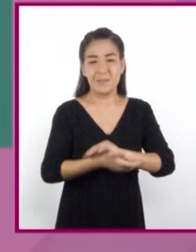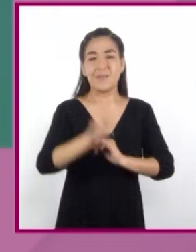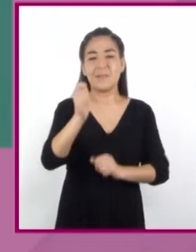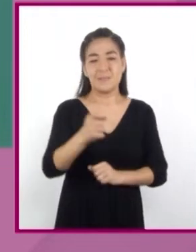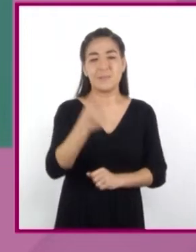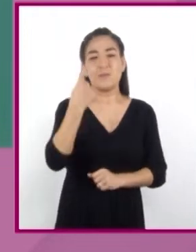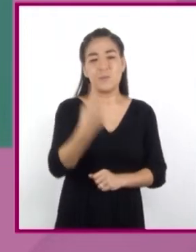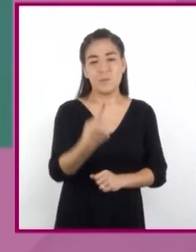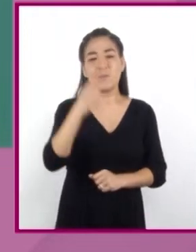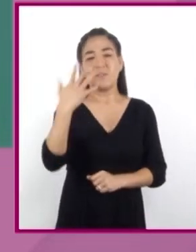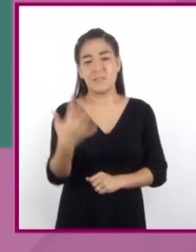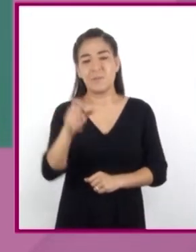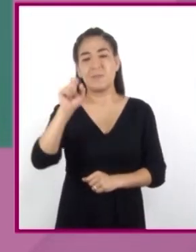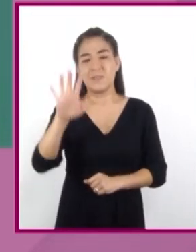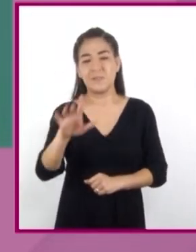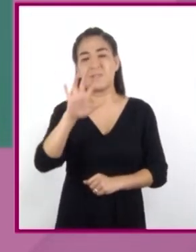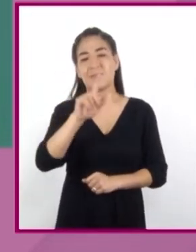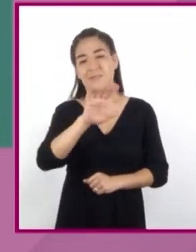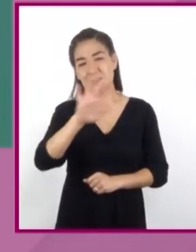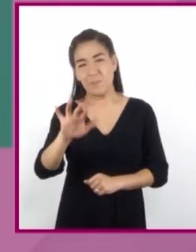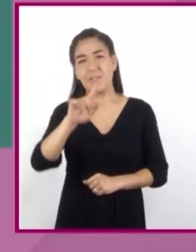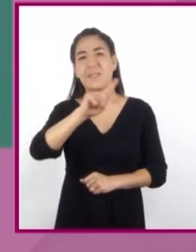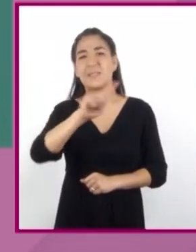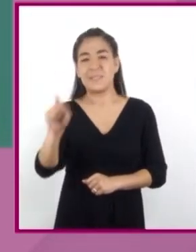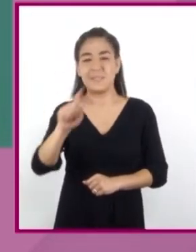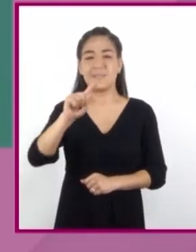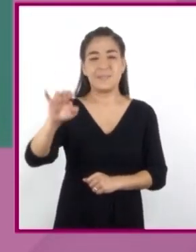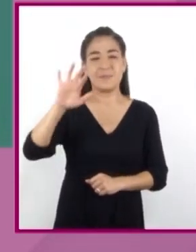25, 50, 100 y 500 dólares a pesos?